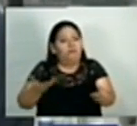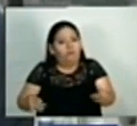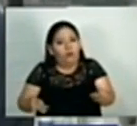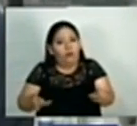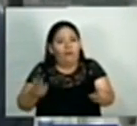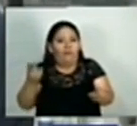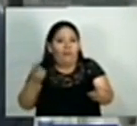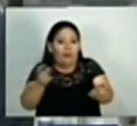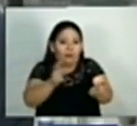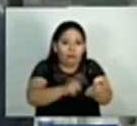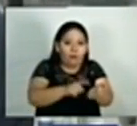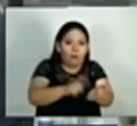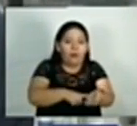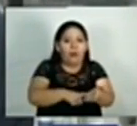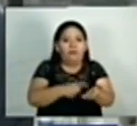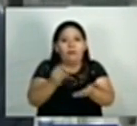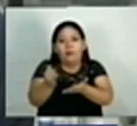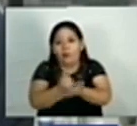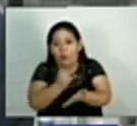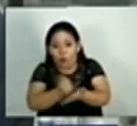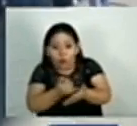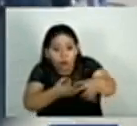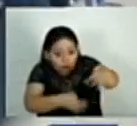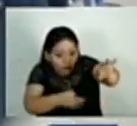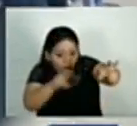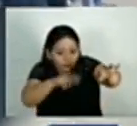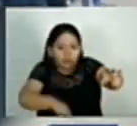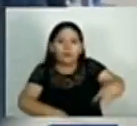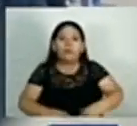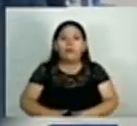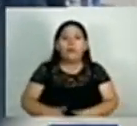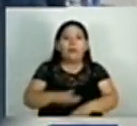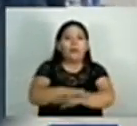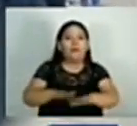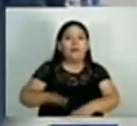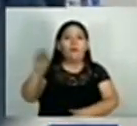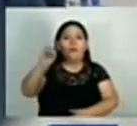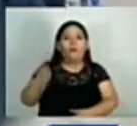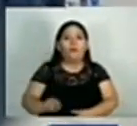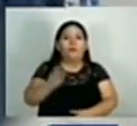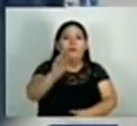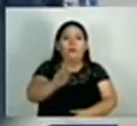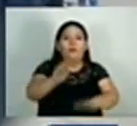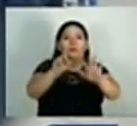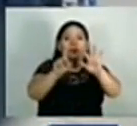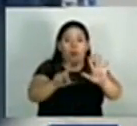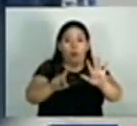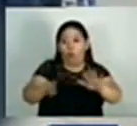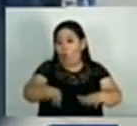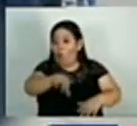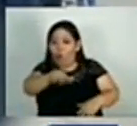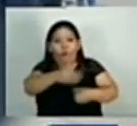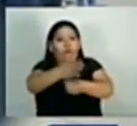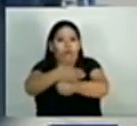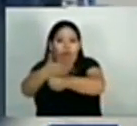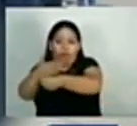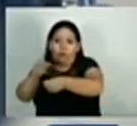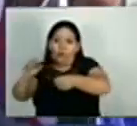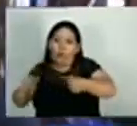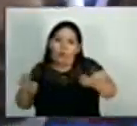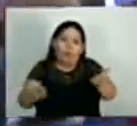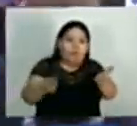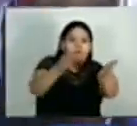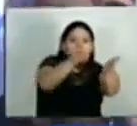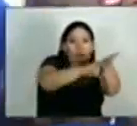se adeuda al fisco impuestos alguno. Hasta el 26 de octubre finaliza el plazo para que los demás institutos inscriban a sus